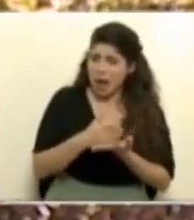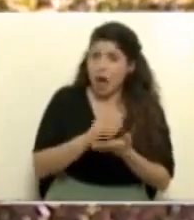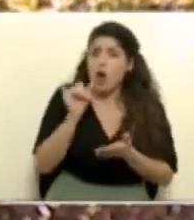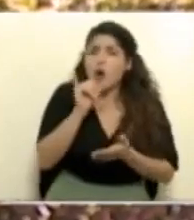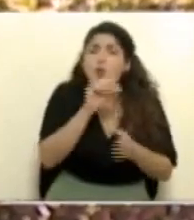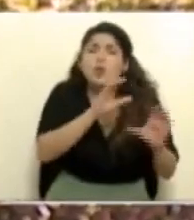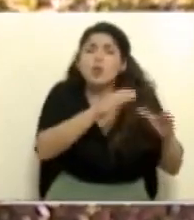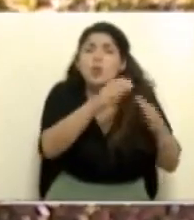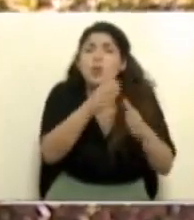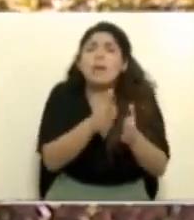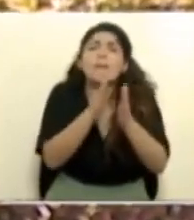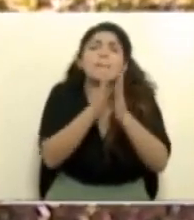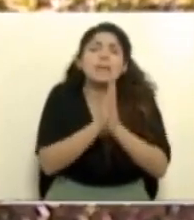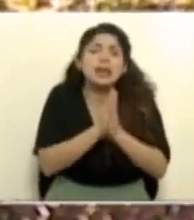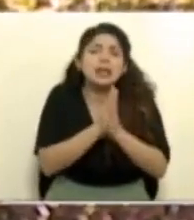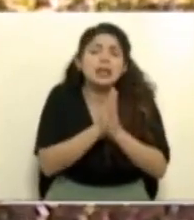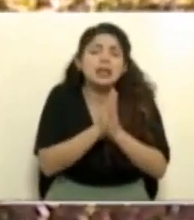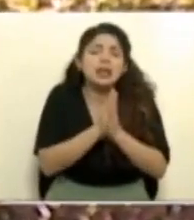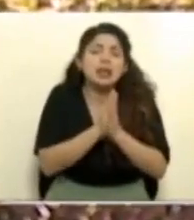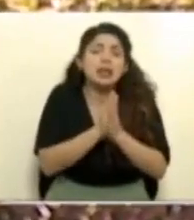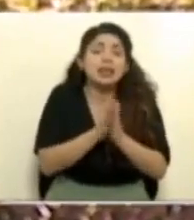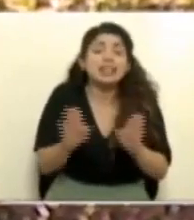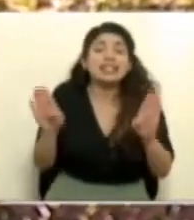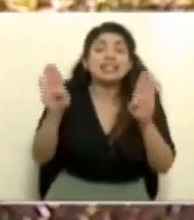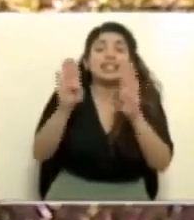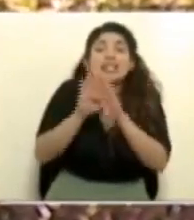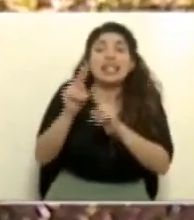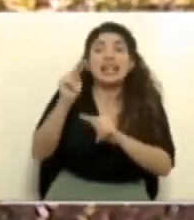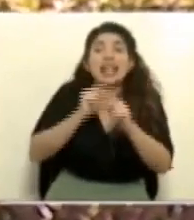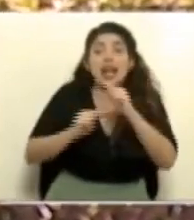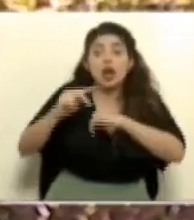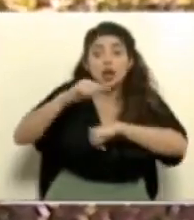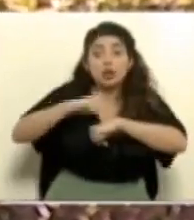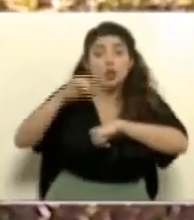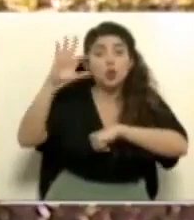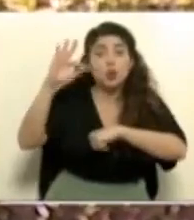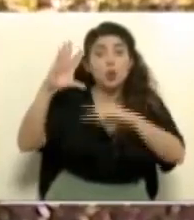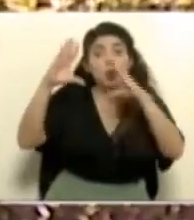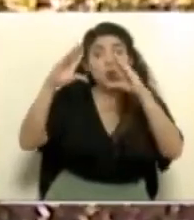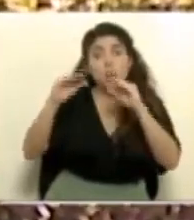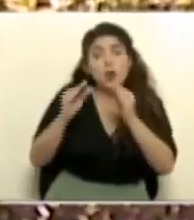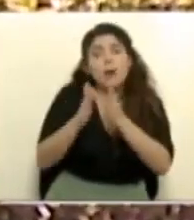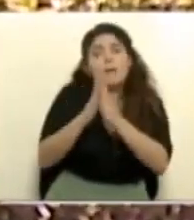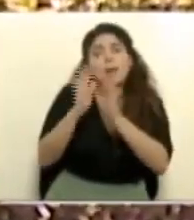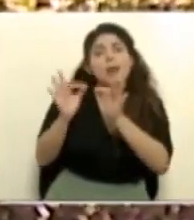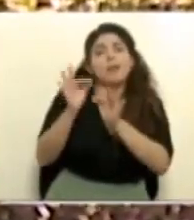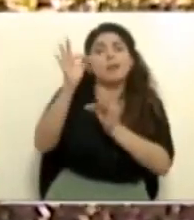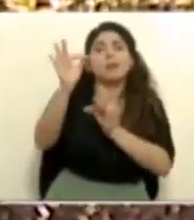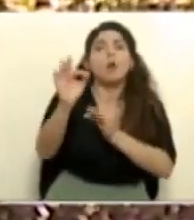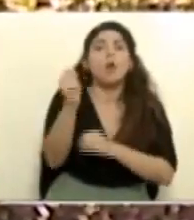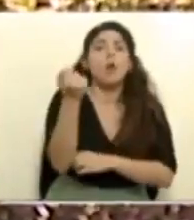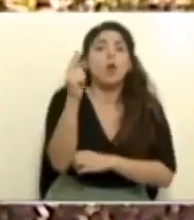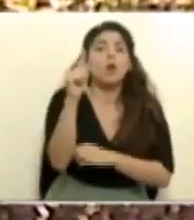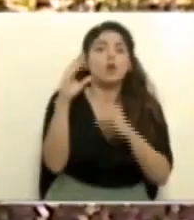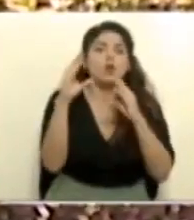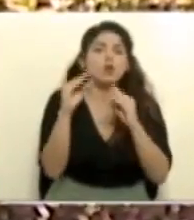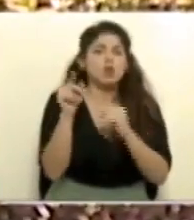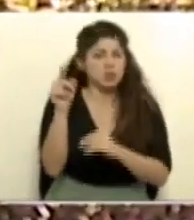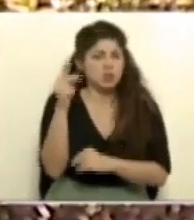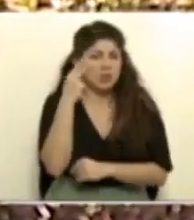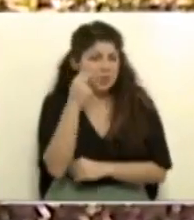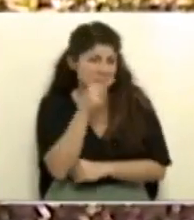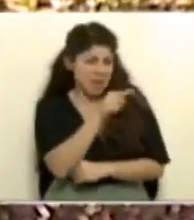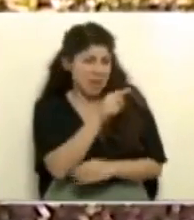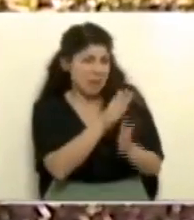algunos sectores, en lugar de que sea en los cierres de negocios a las nueve de la noche que se extienda hasta las once de la noche, ¿cómo ve usted